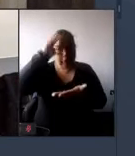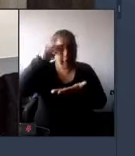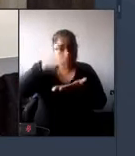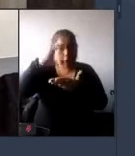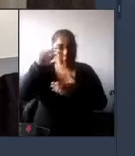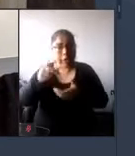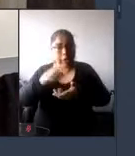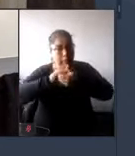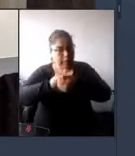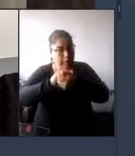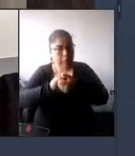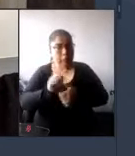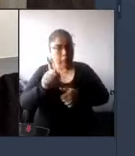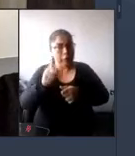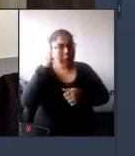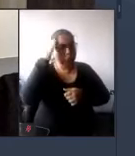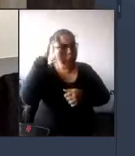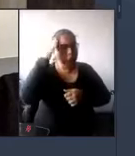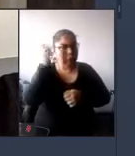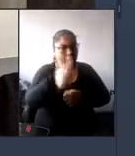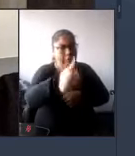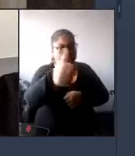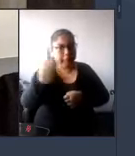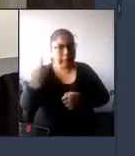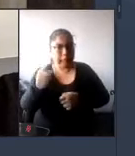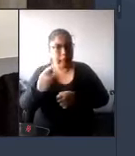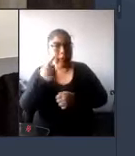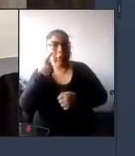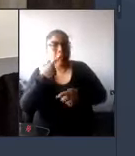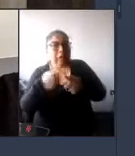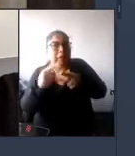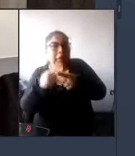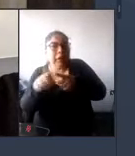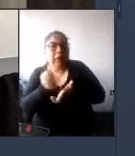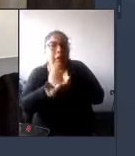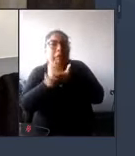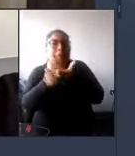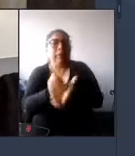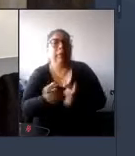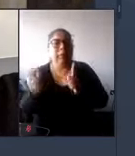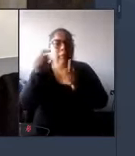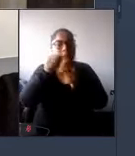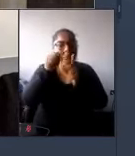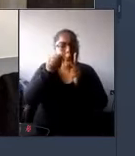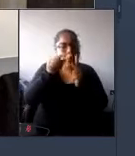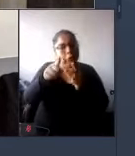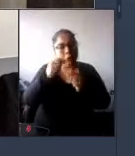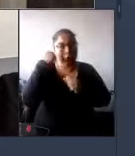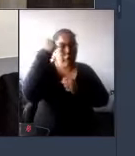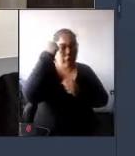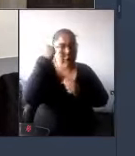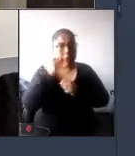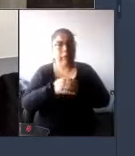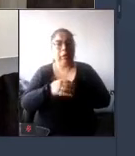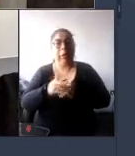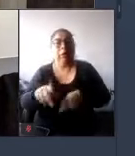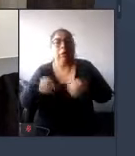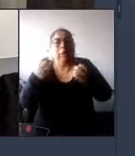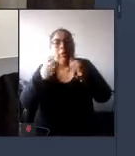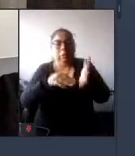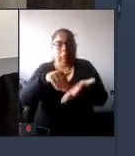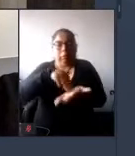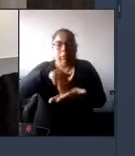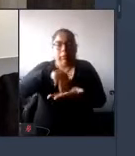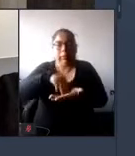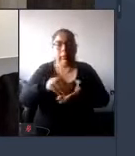la mano justamente de los especialistas recomendaciones algunos puntos fuertes cuáles son las debilidades que estamos